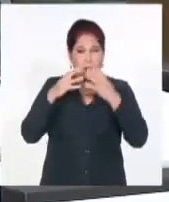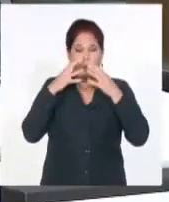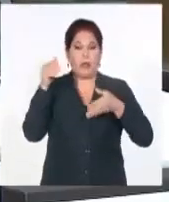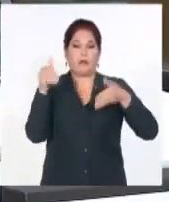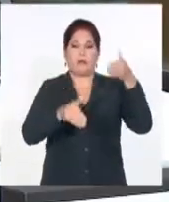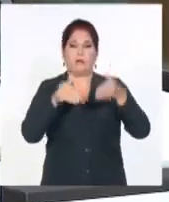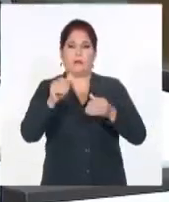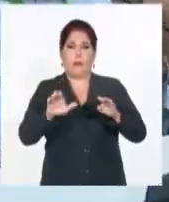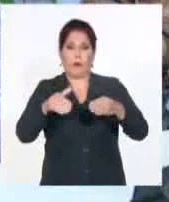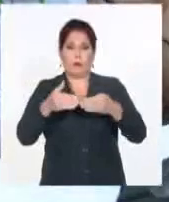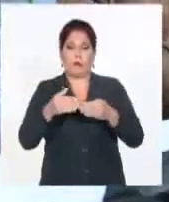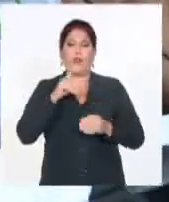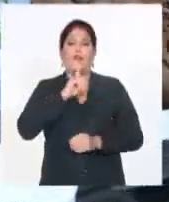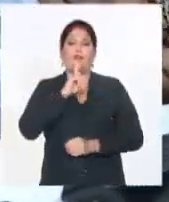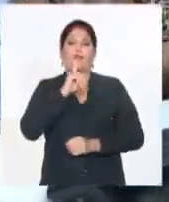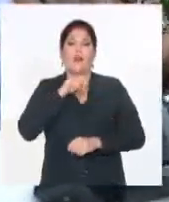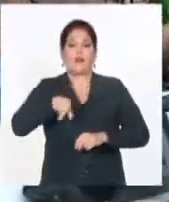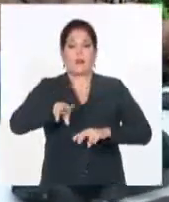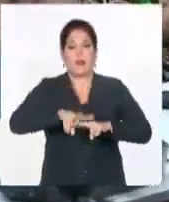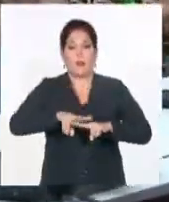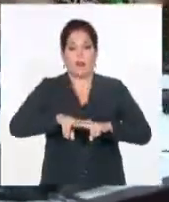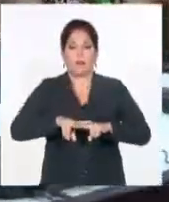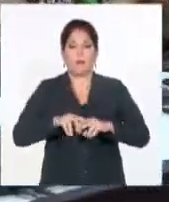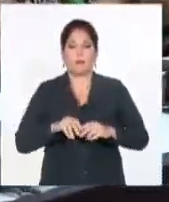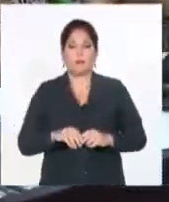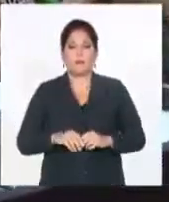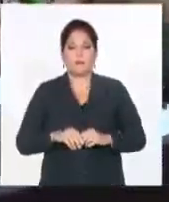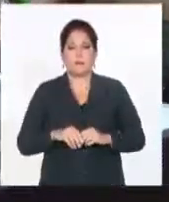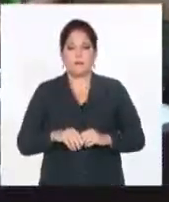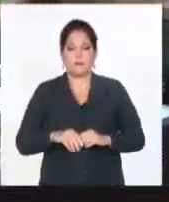concluirá este viernes en La Habana. Rosana Thompson, Casa Mayor, Canal Cubano de Noticias.